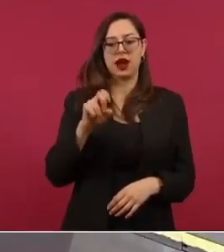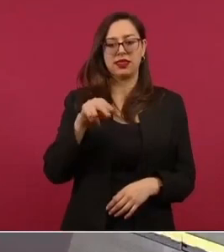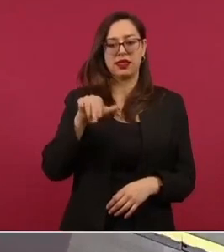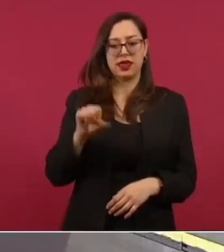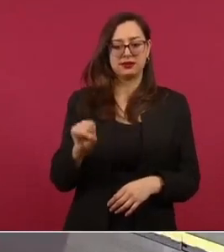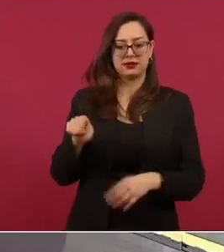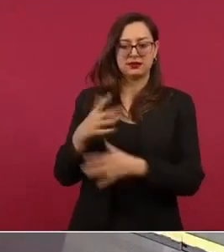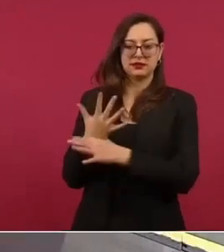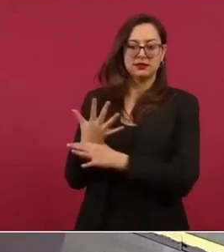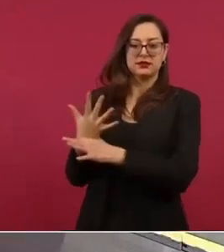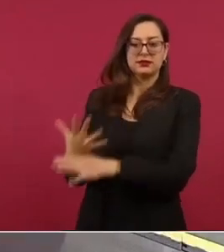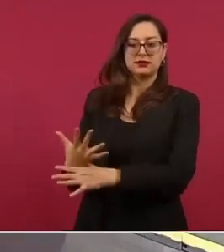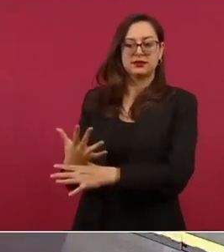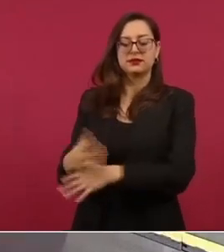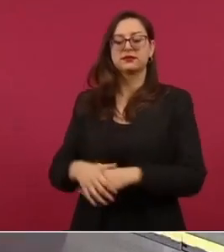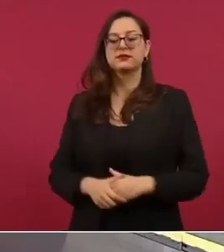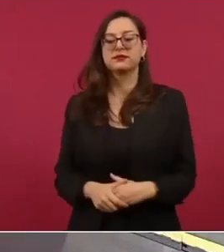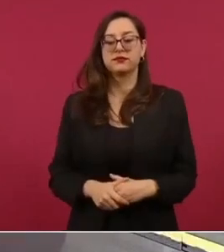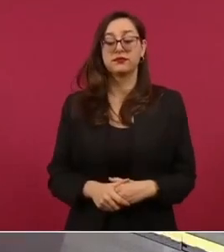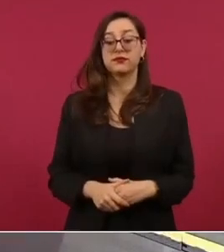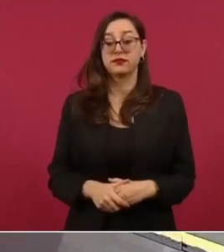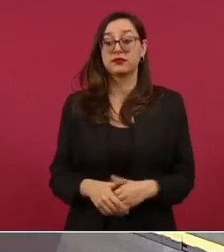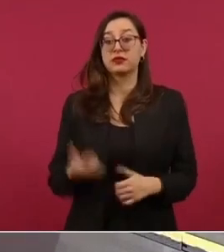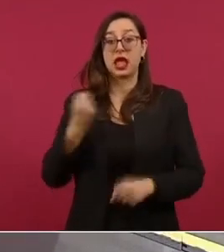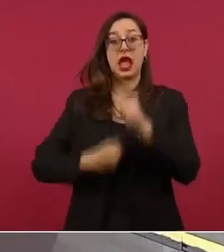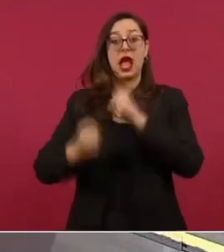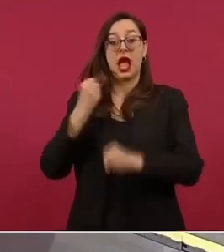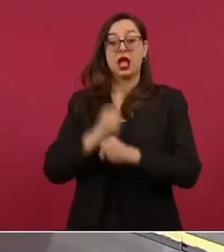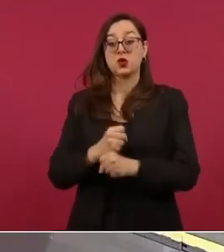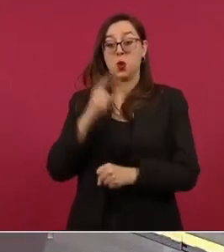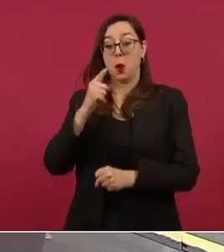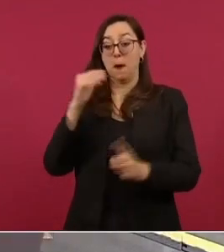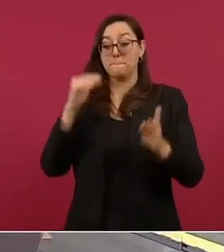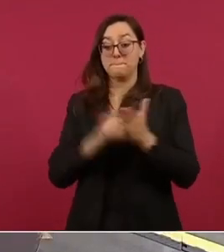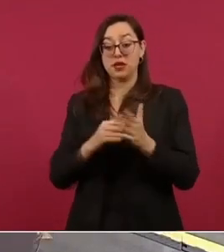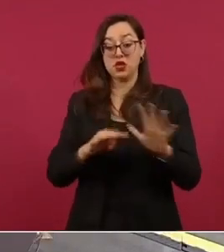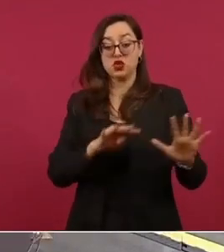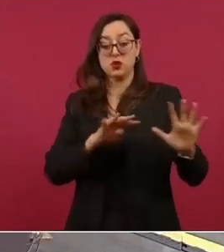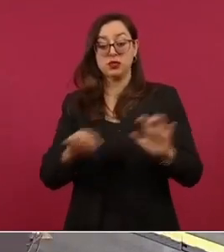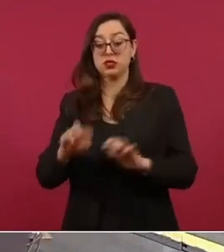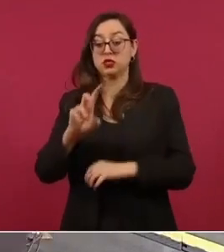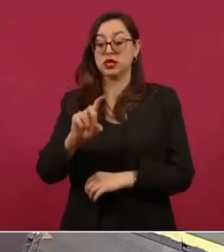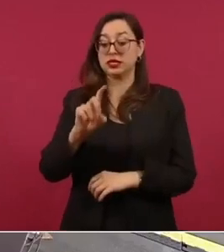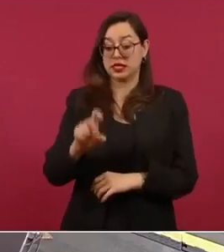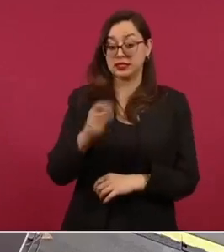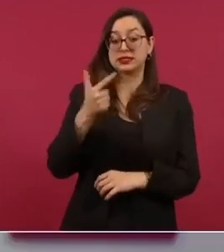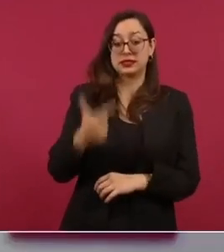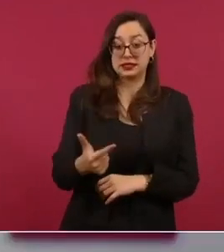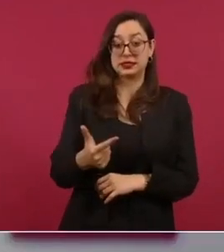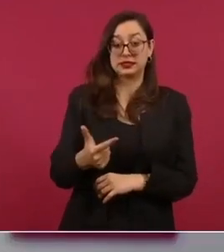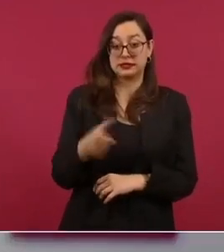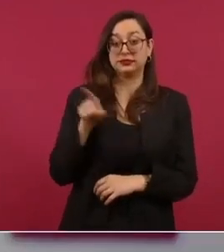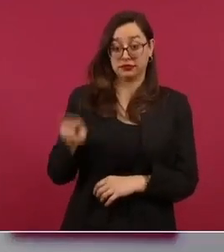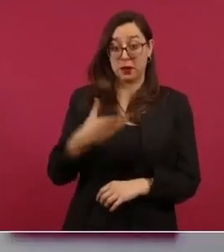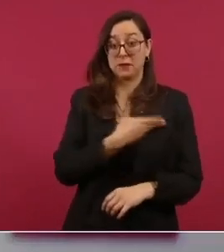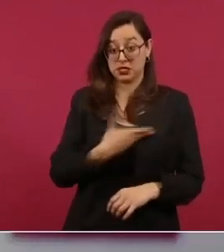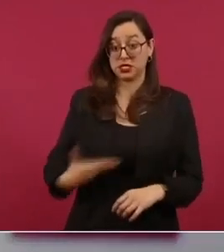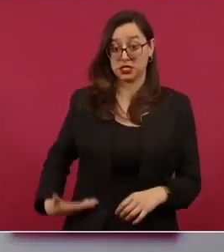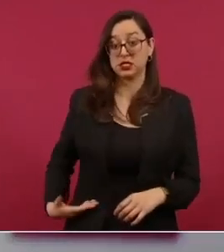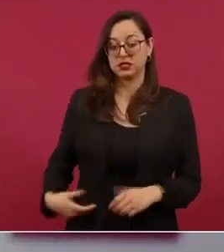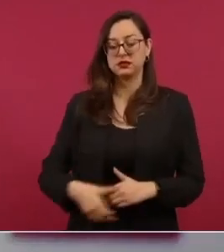esto en 1937 estaba de presidente de la república